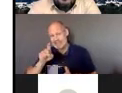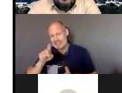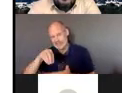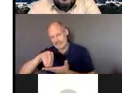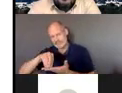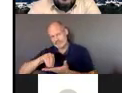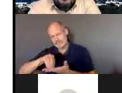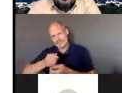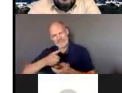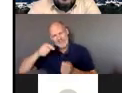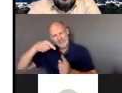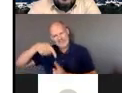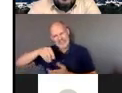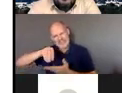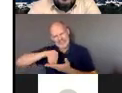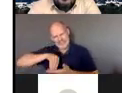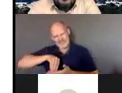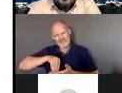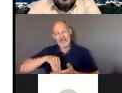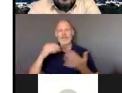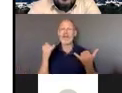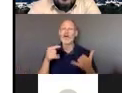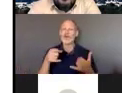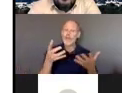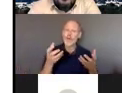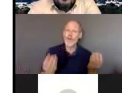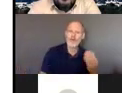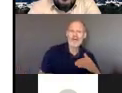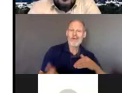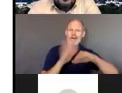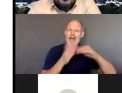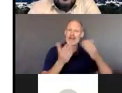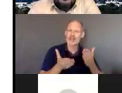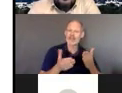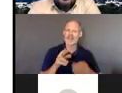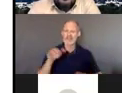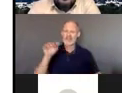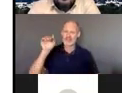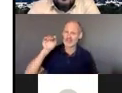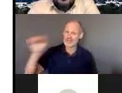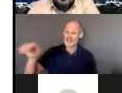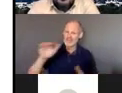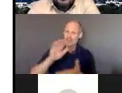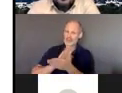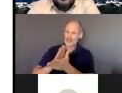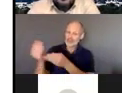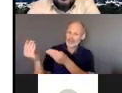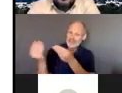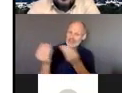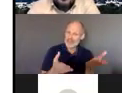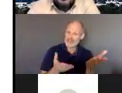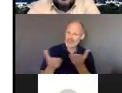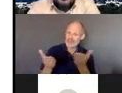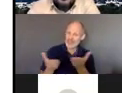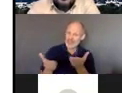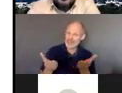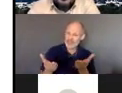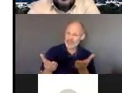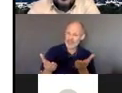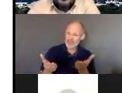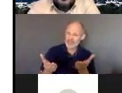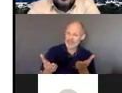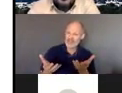en tener más servicios o tratar de trabajar con las escuelas para que estos servicios estén en su lugar en lugar de tenerlos ahorita